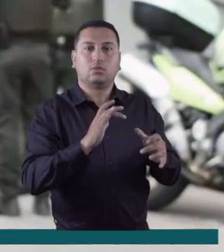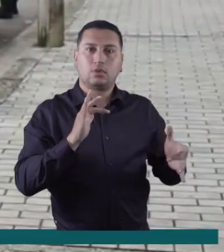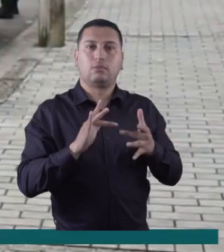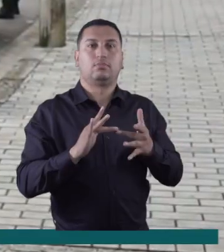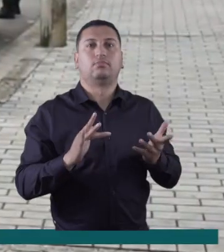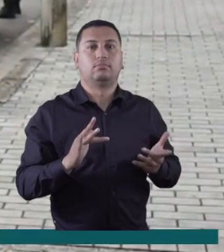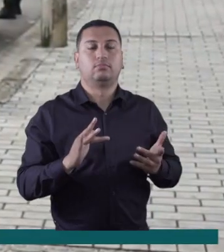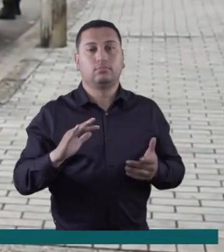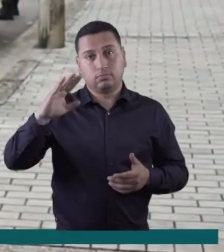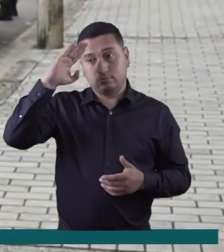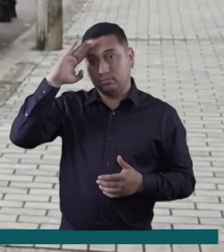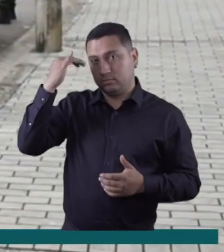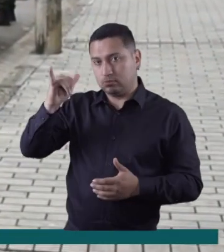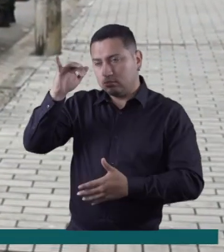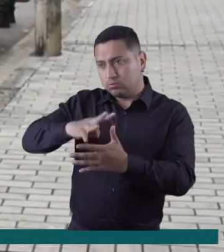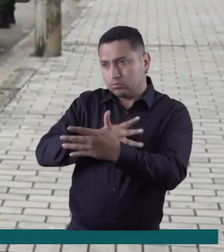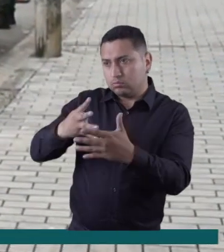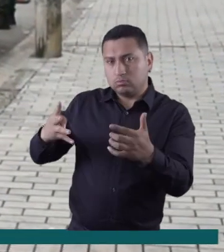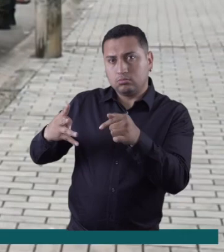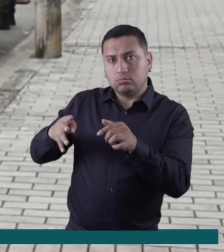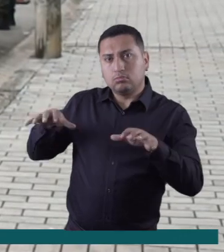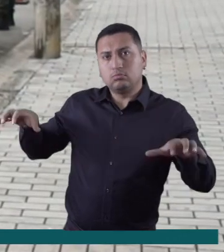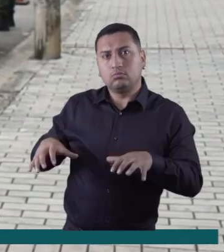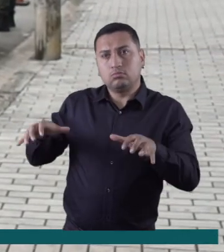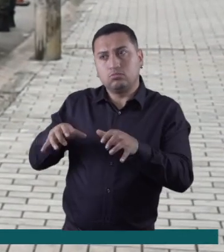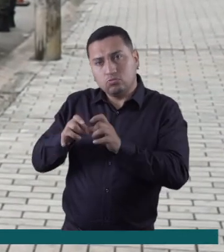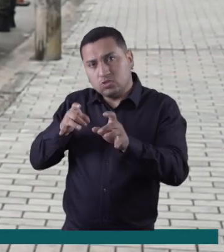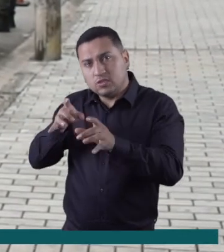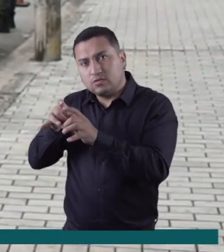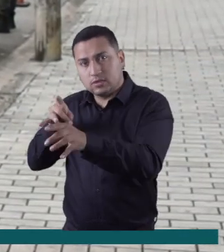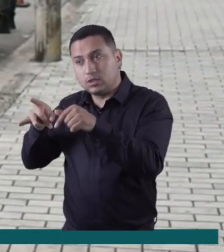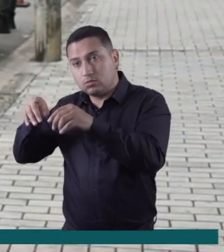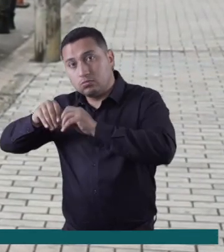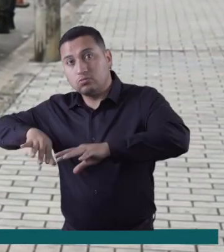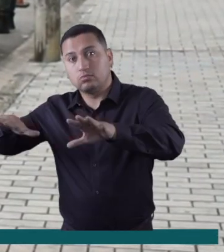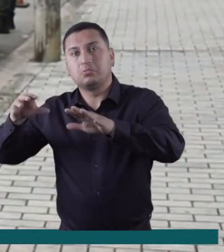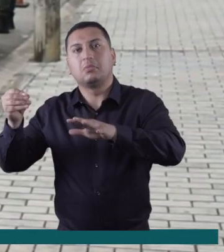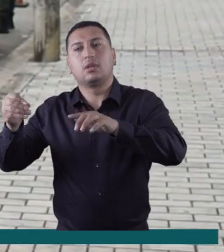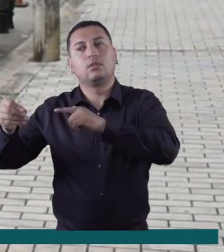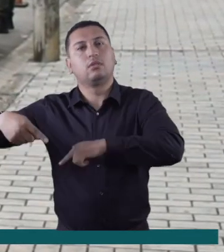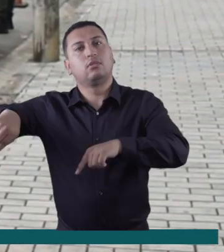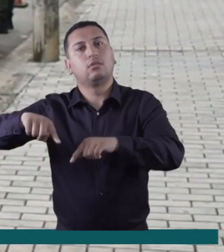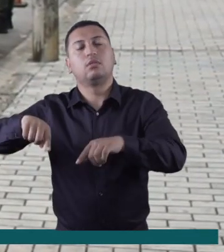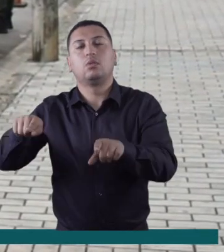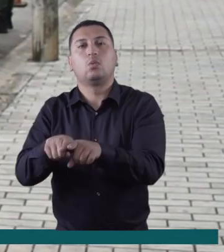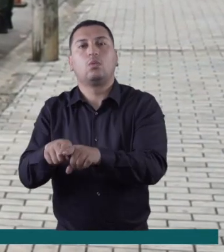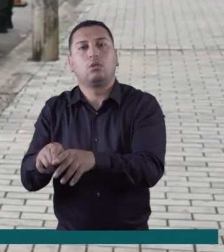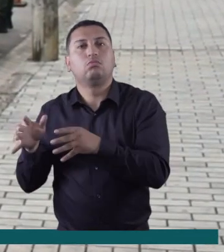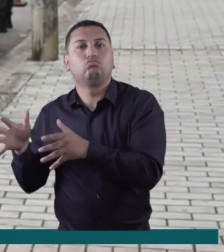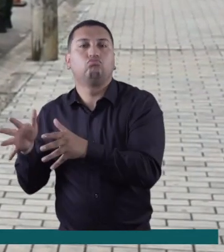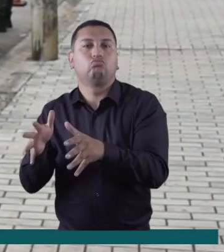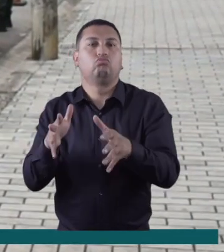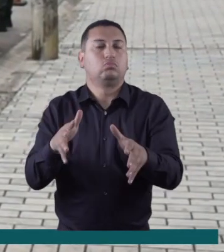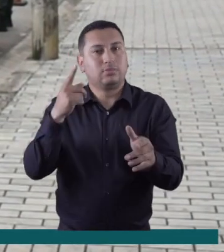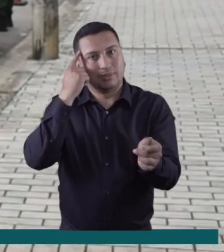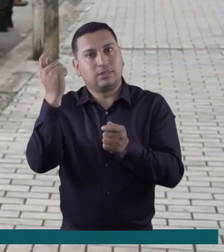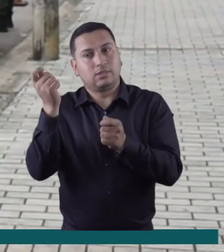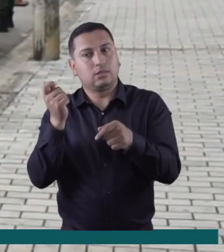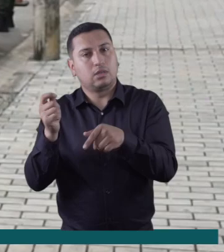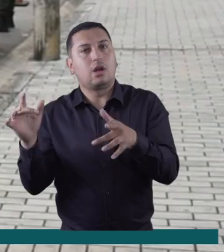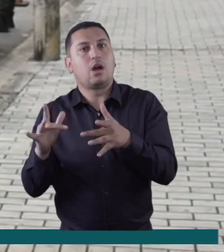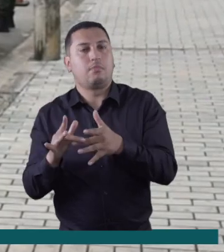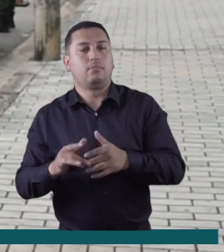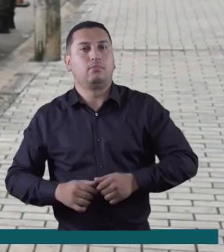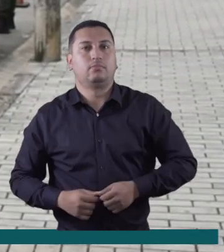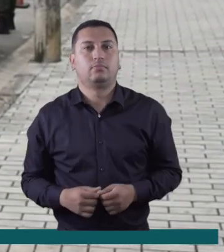ciudadana. Las autoridades planean un cronograma de actividades que divulgarán próximamente y que giran en torno a nuevas